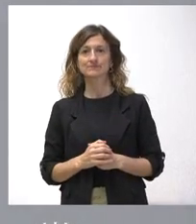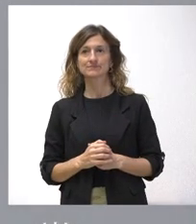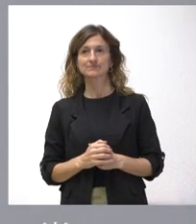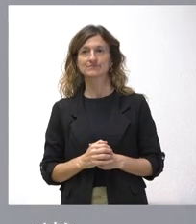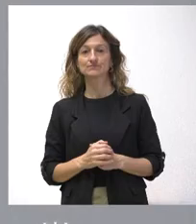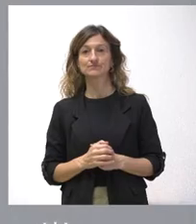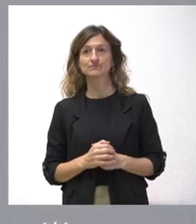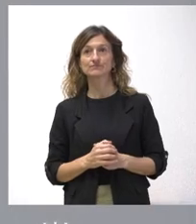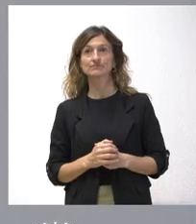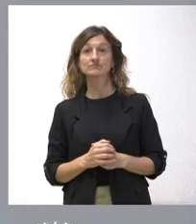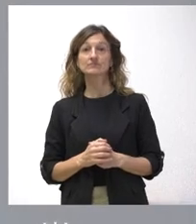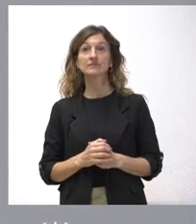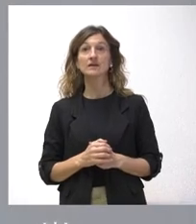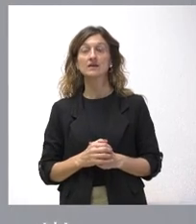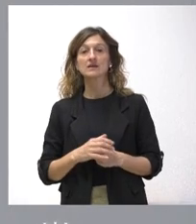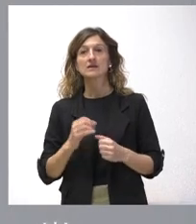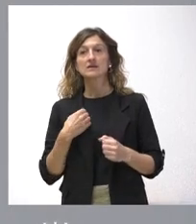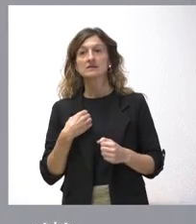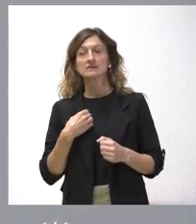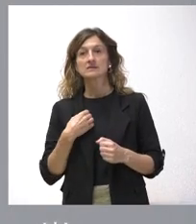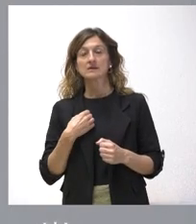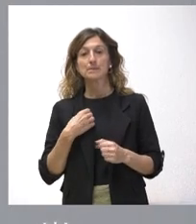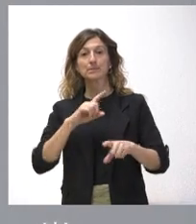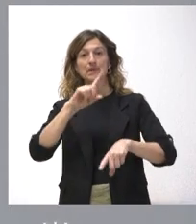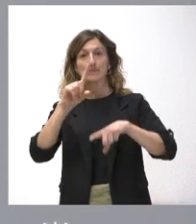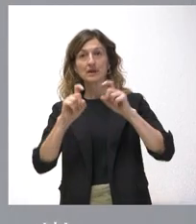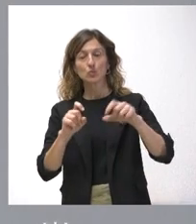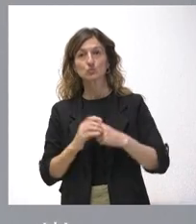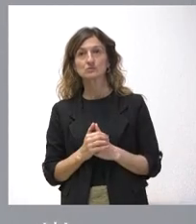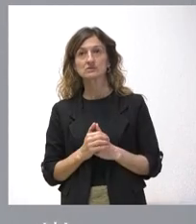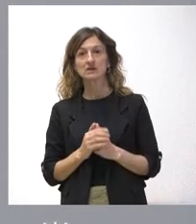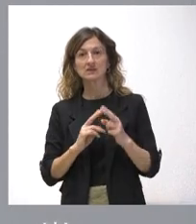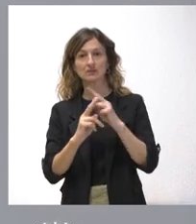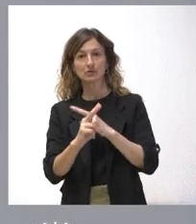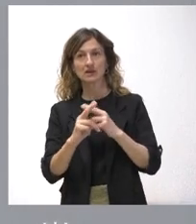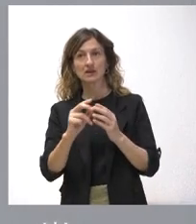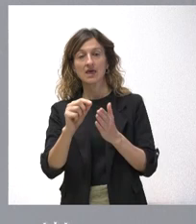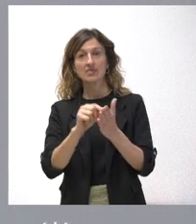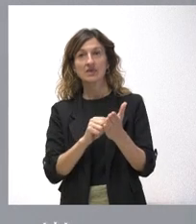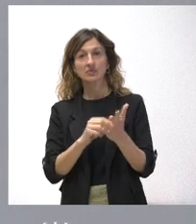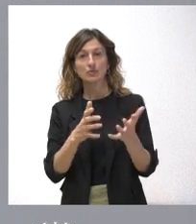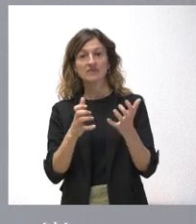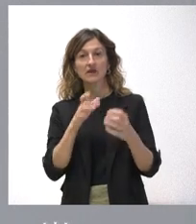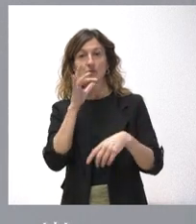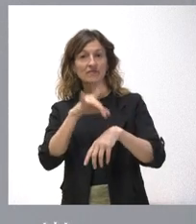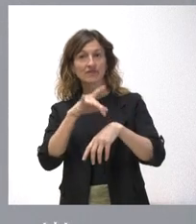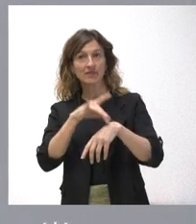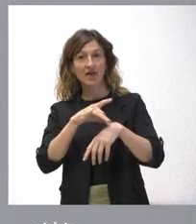Pues ir por todas las preguntas. Yo creo que el dato de beneficiarios de la enfermedad